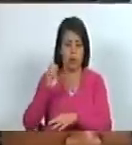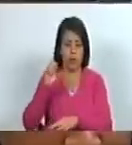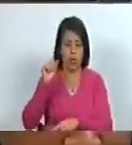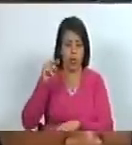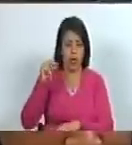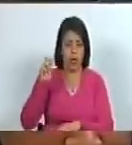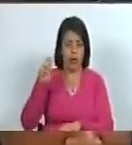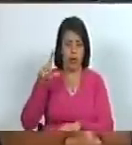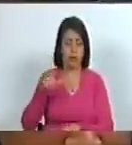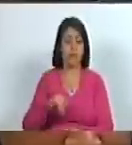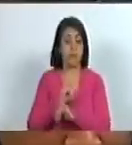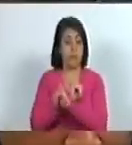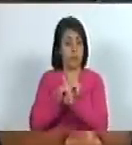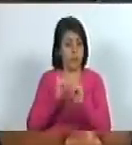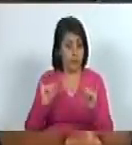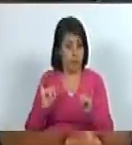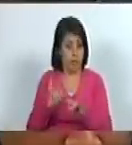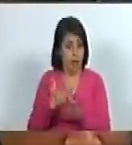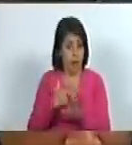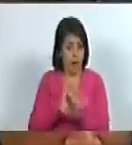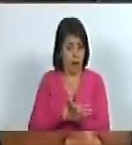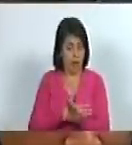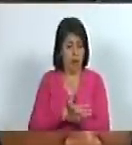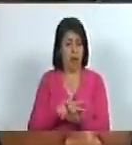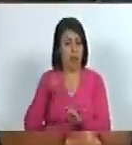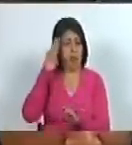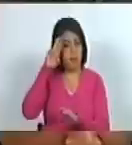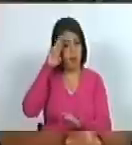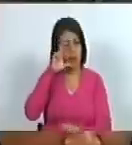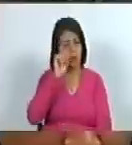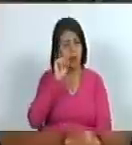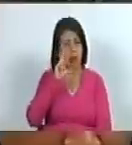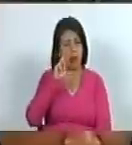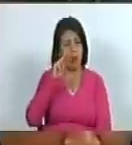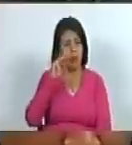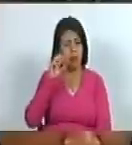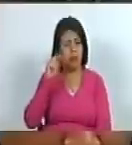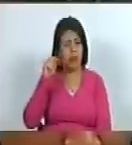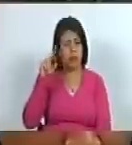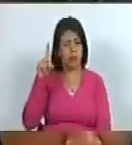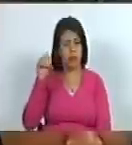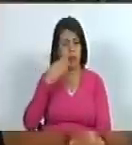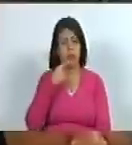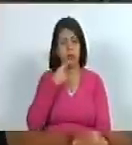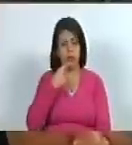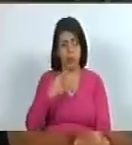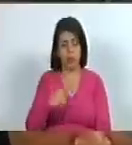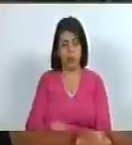para finalizar el maestro Armando Reverón expresó lo siguiente